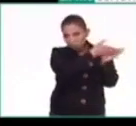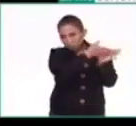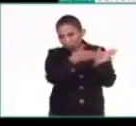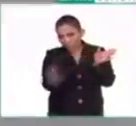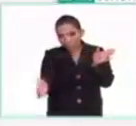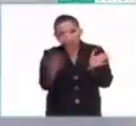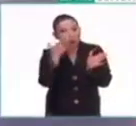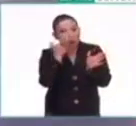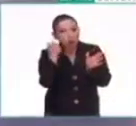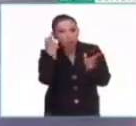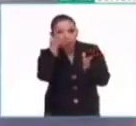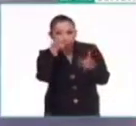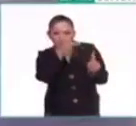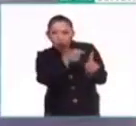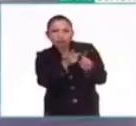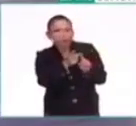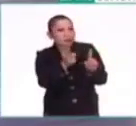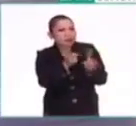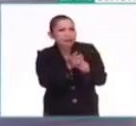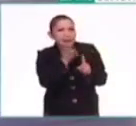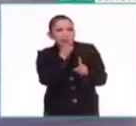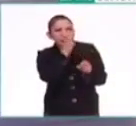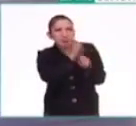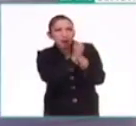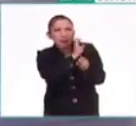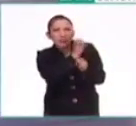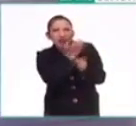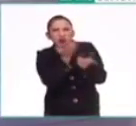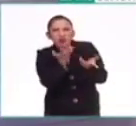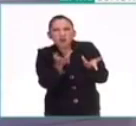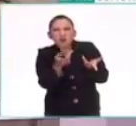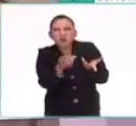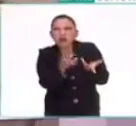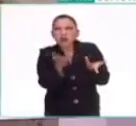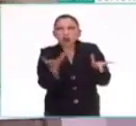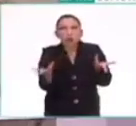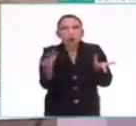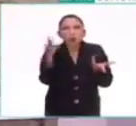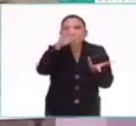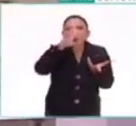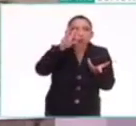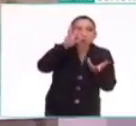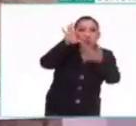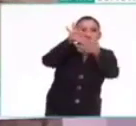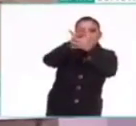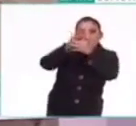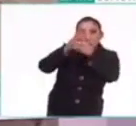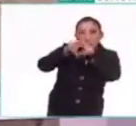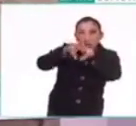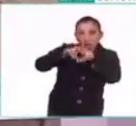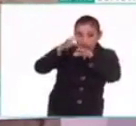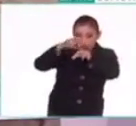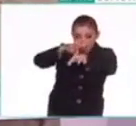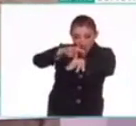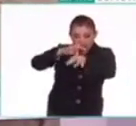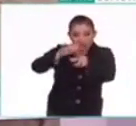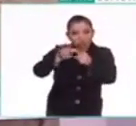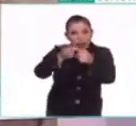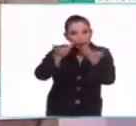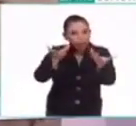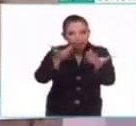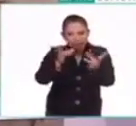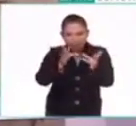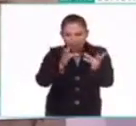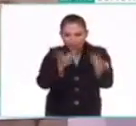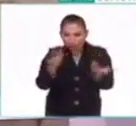pues no tenemos un punto fijo de donde decimos primero de enero, pero astronómicamente o físicamente no tenemos a dónde amarrarlo.